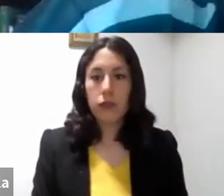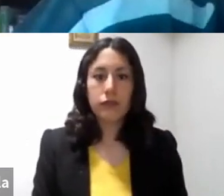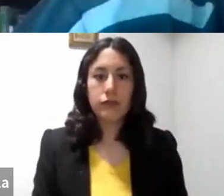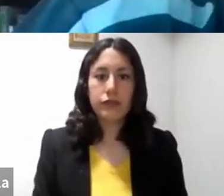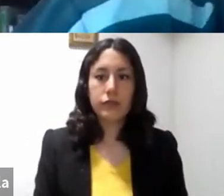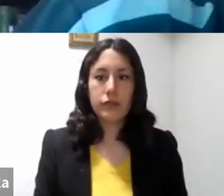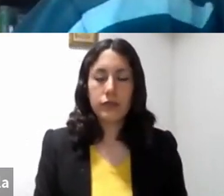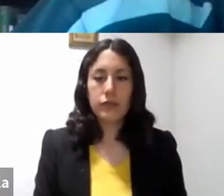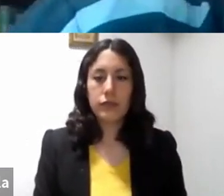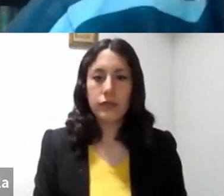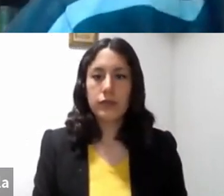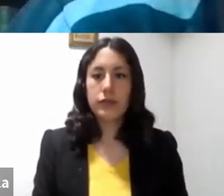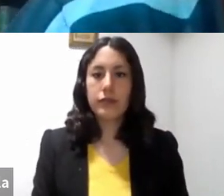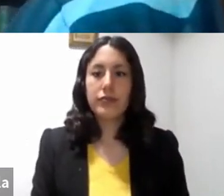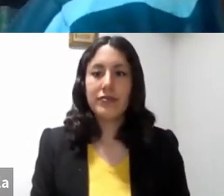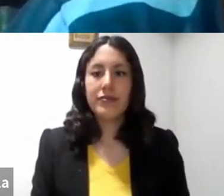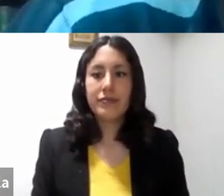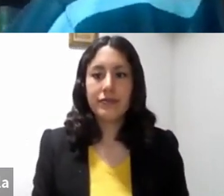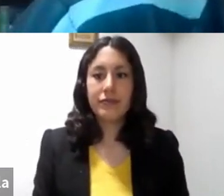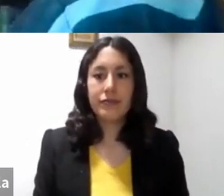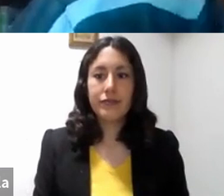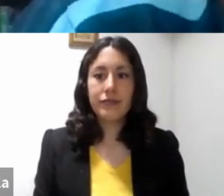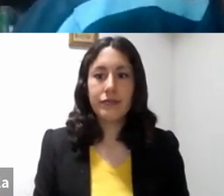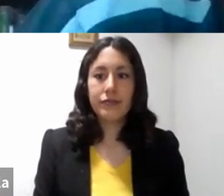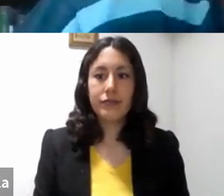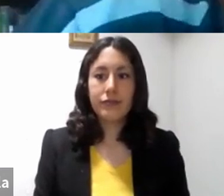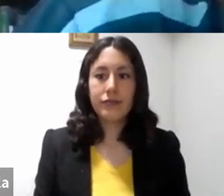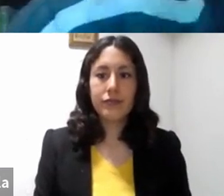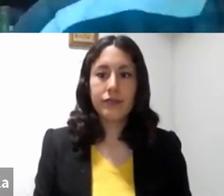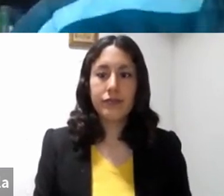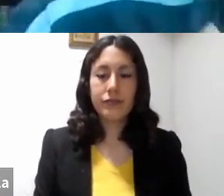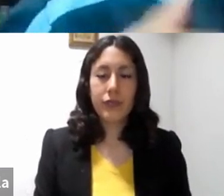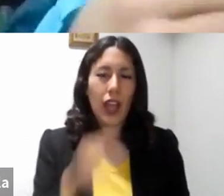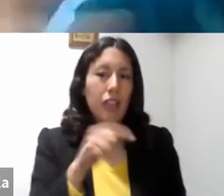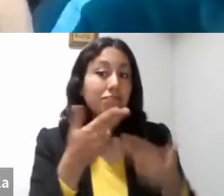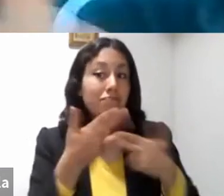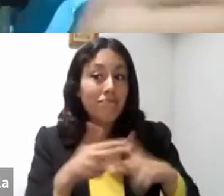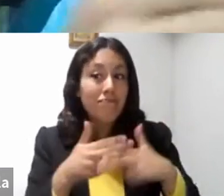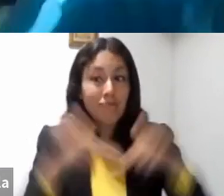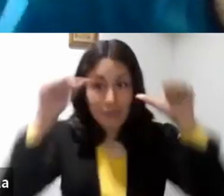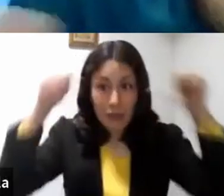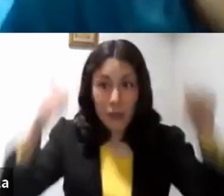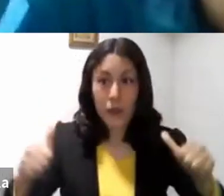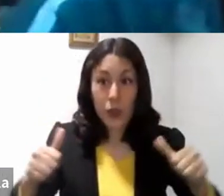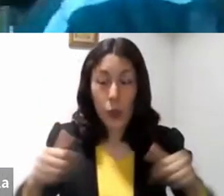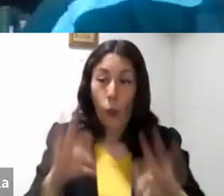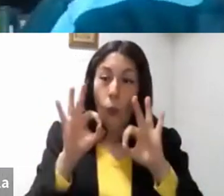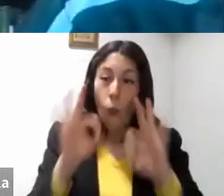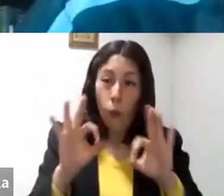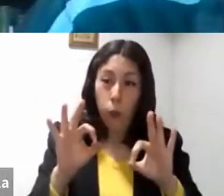la herramienta tan eficaz que es el arte, como para evangelizar, para comunicar